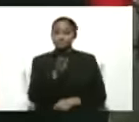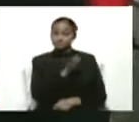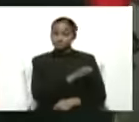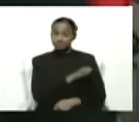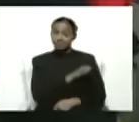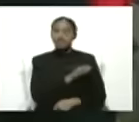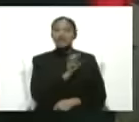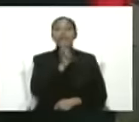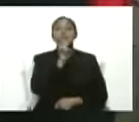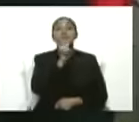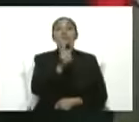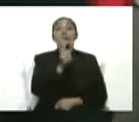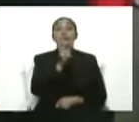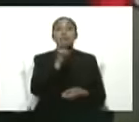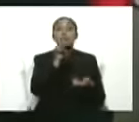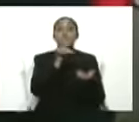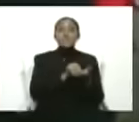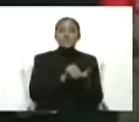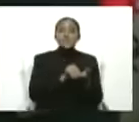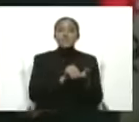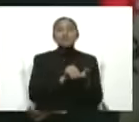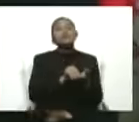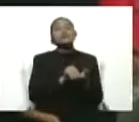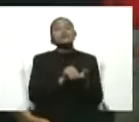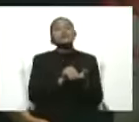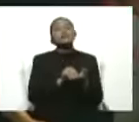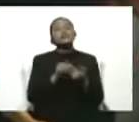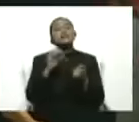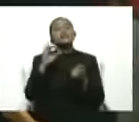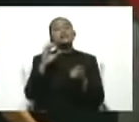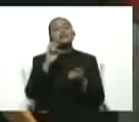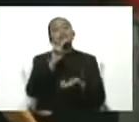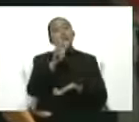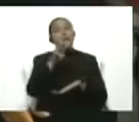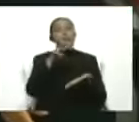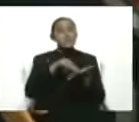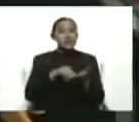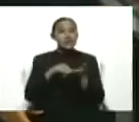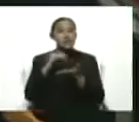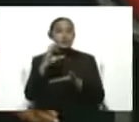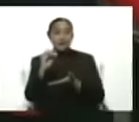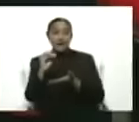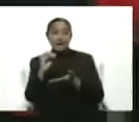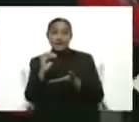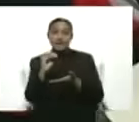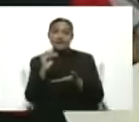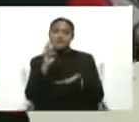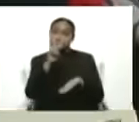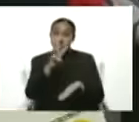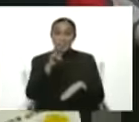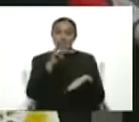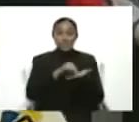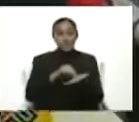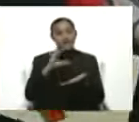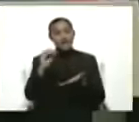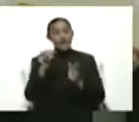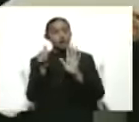mesas habilitadas para el simulacro. Tenemos